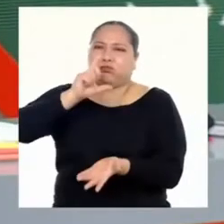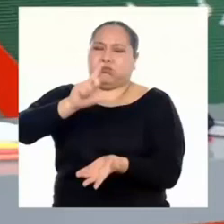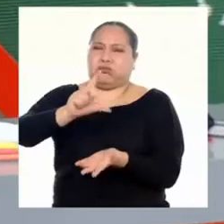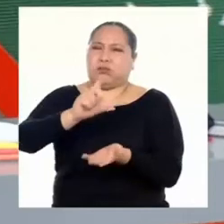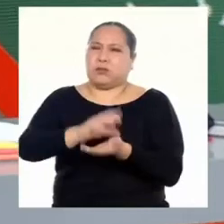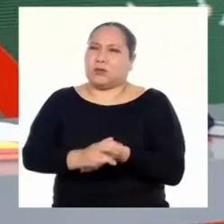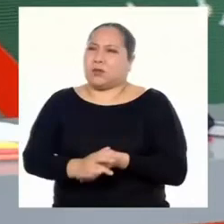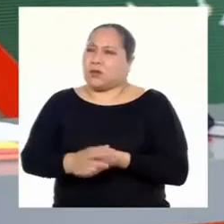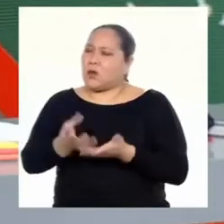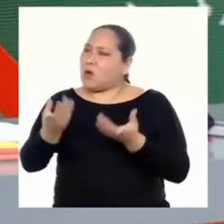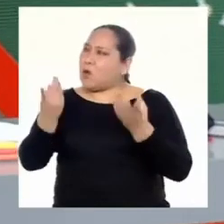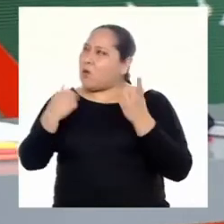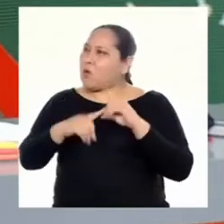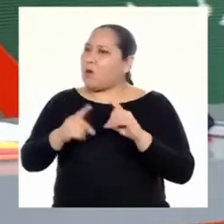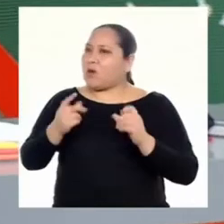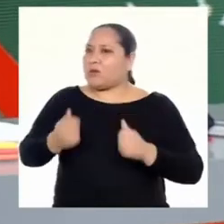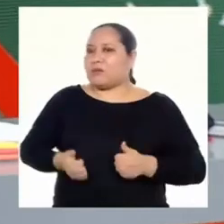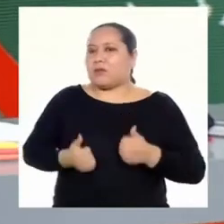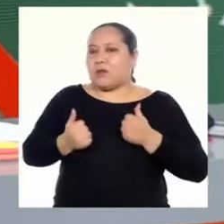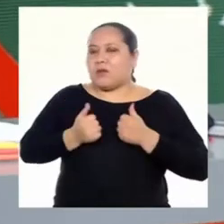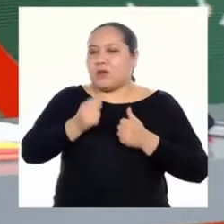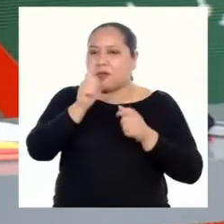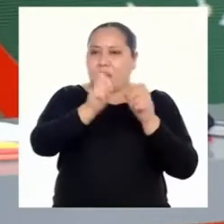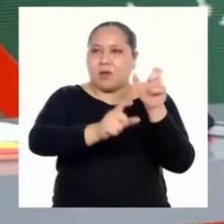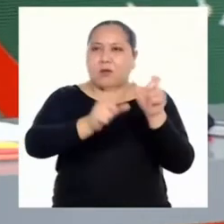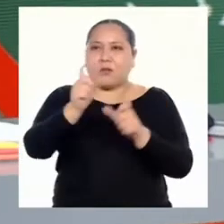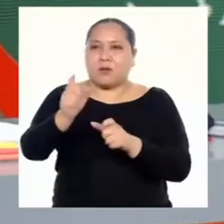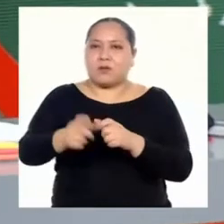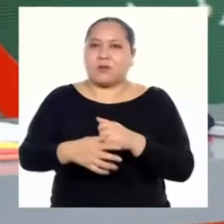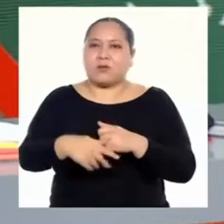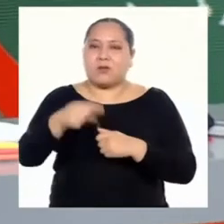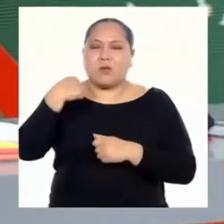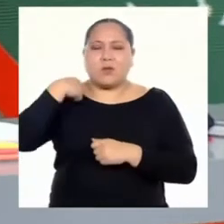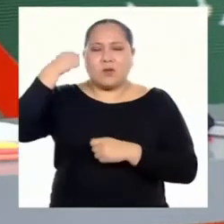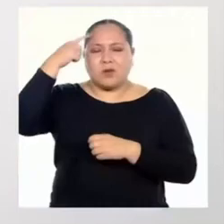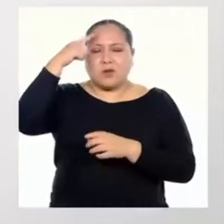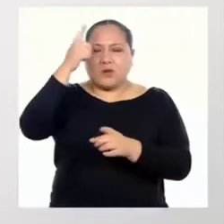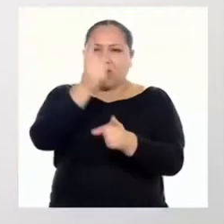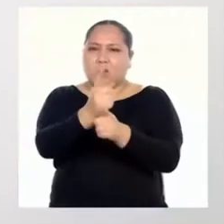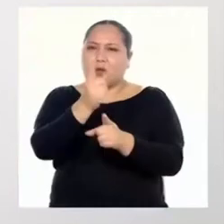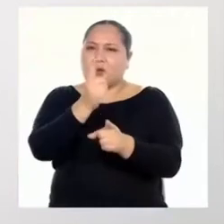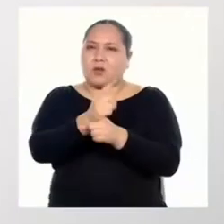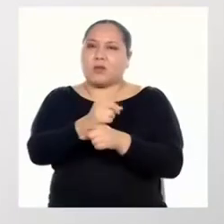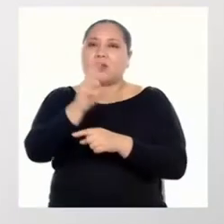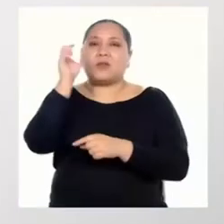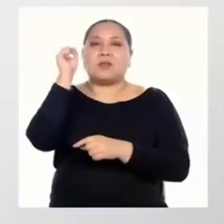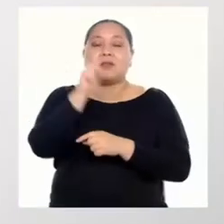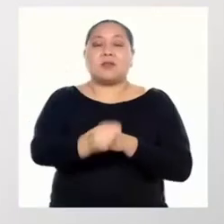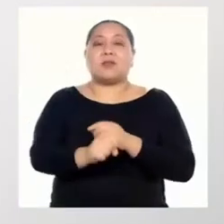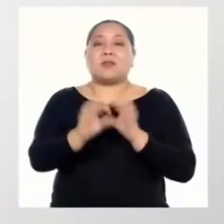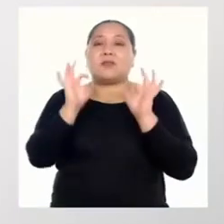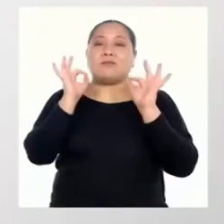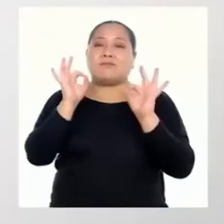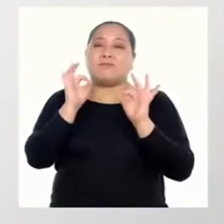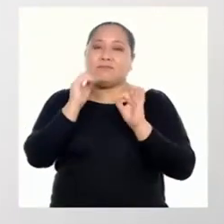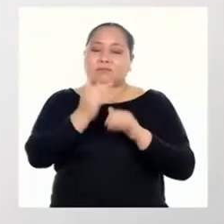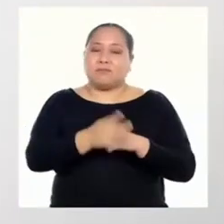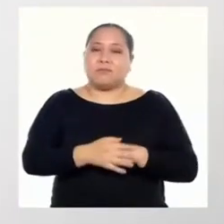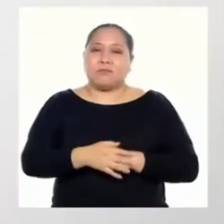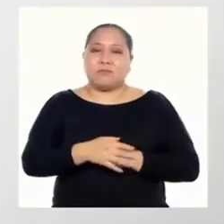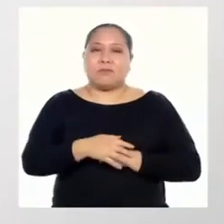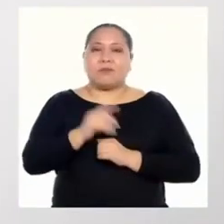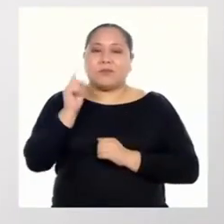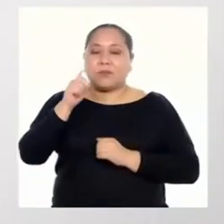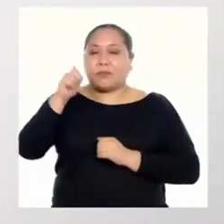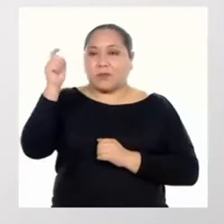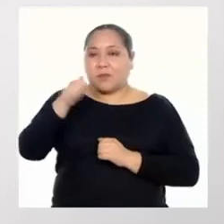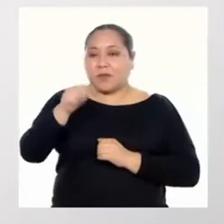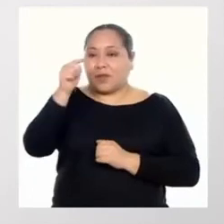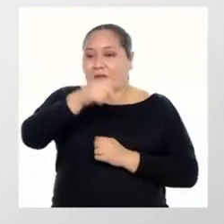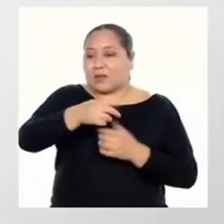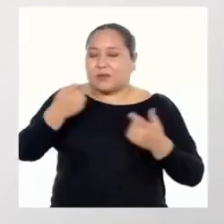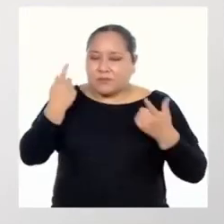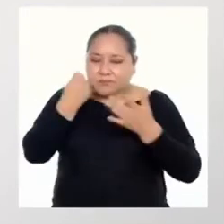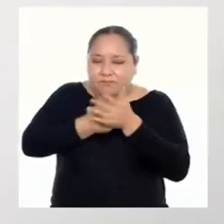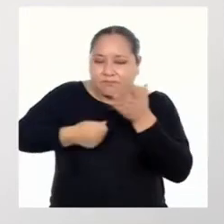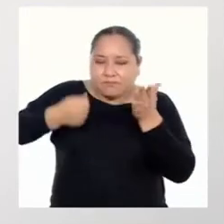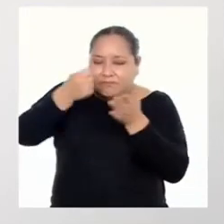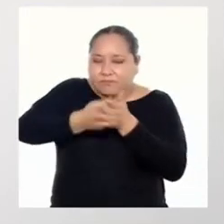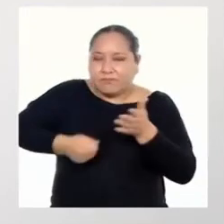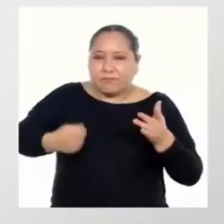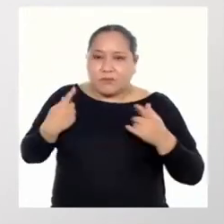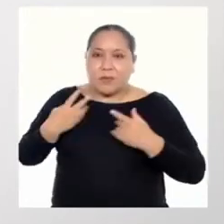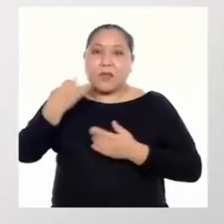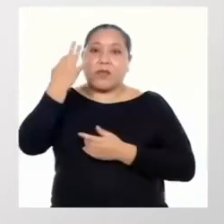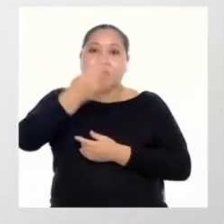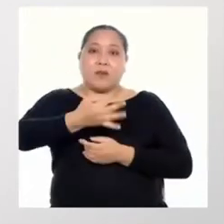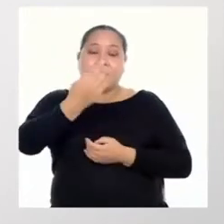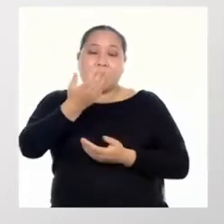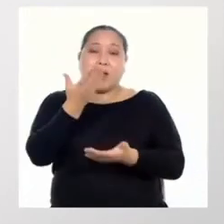Pero cuando se trata de vidas humanas, creo que es lo correcto. Efectivamente, Jeremis. Se tienen que hacer este tipo de esfuerzos